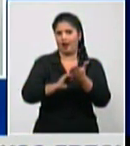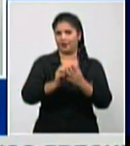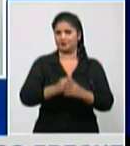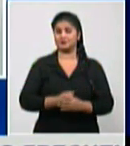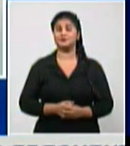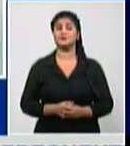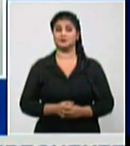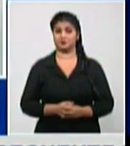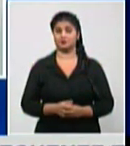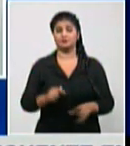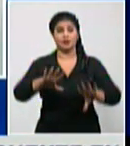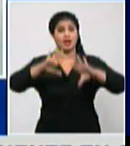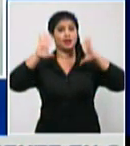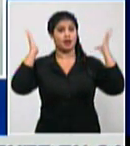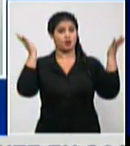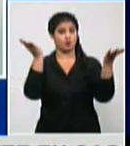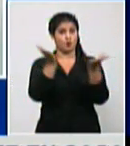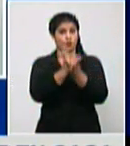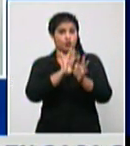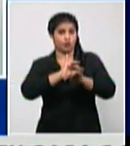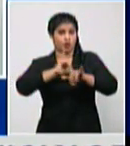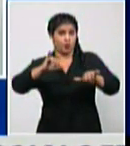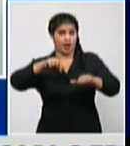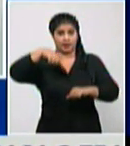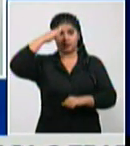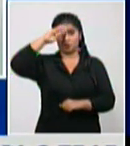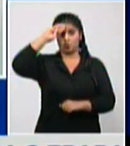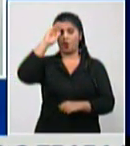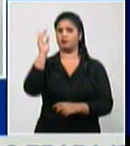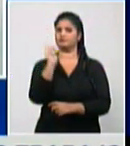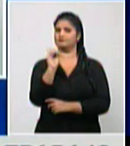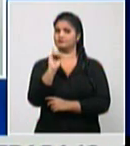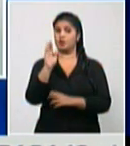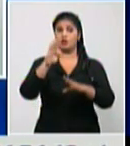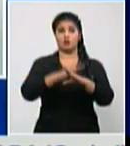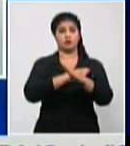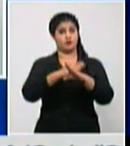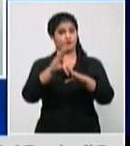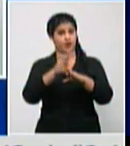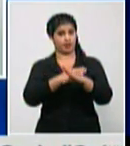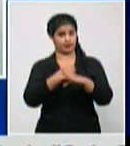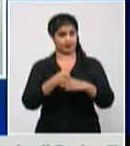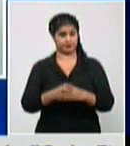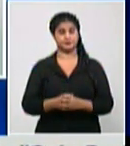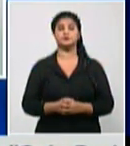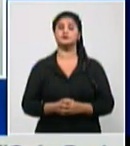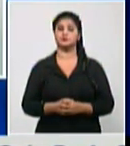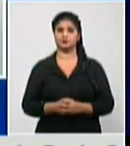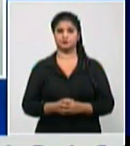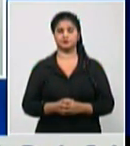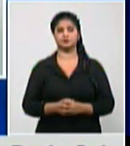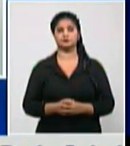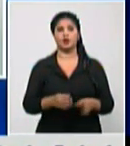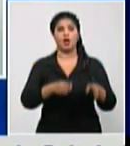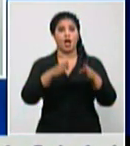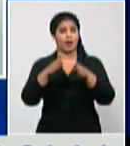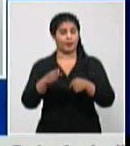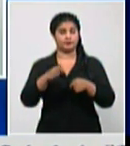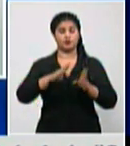en nuestro país no se reportan como yo dije niños embarazadas trabajadores de la salud fallecidos